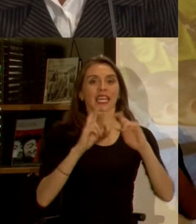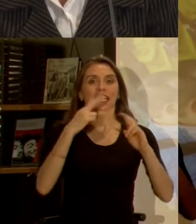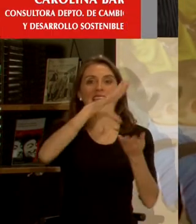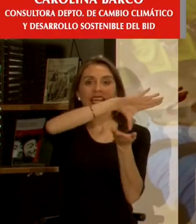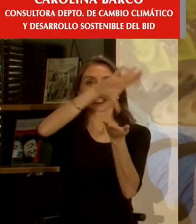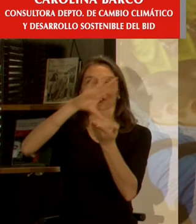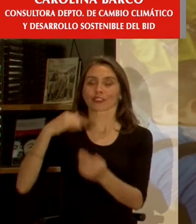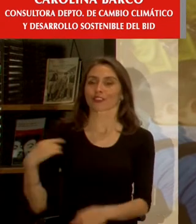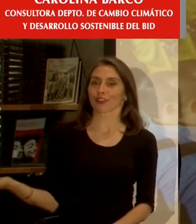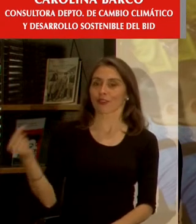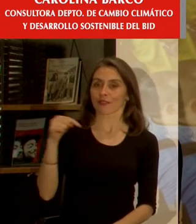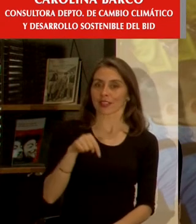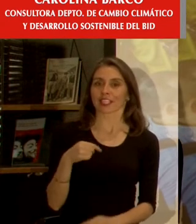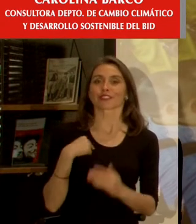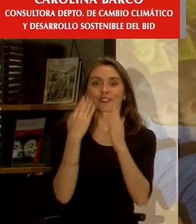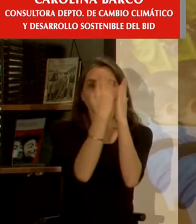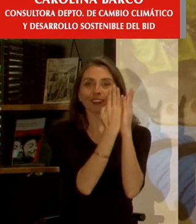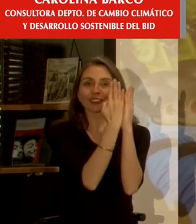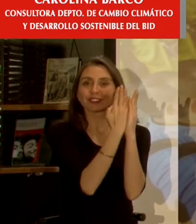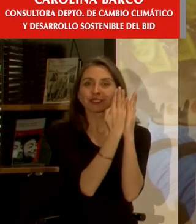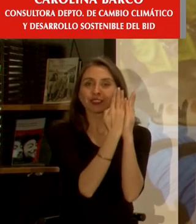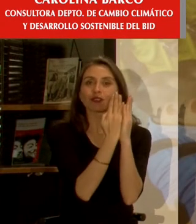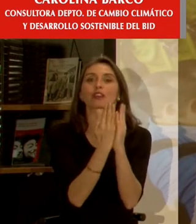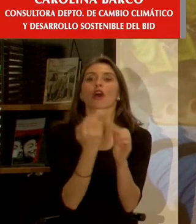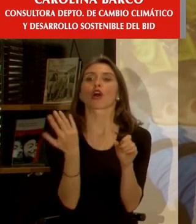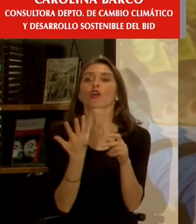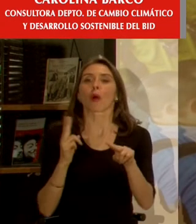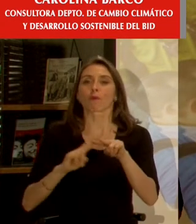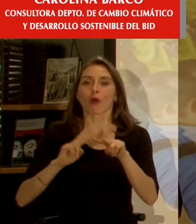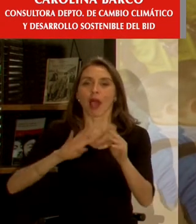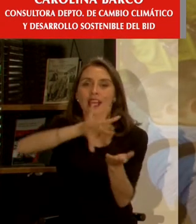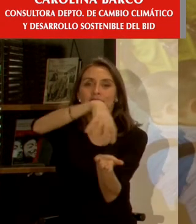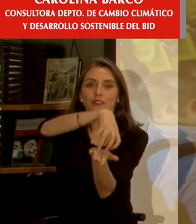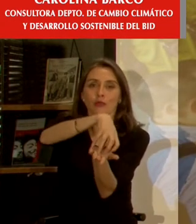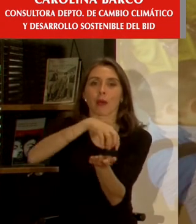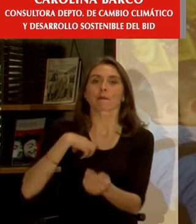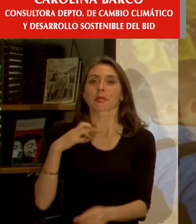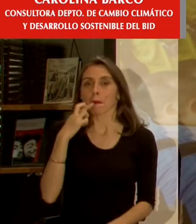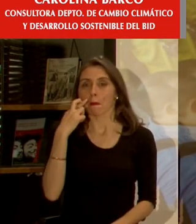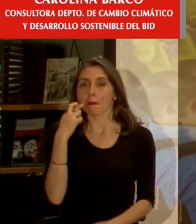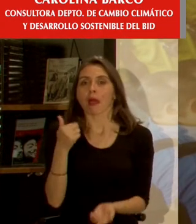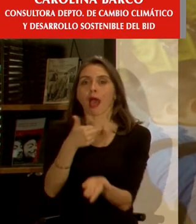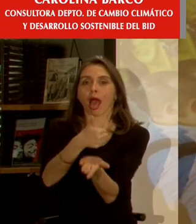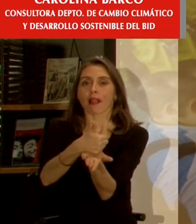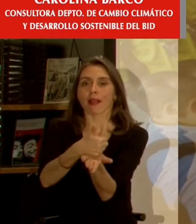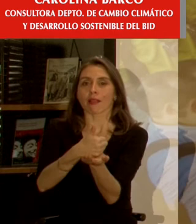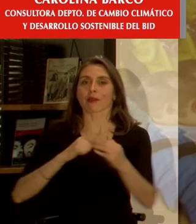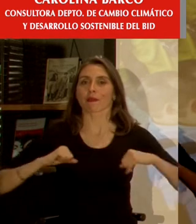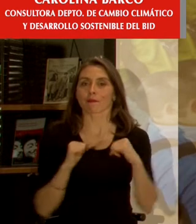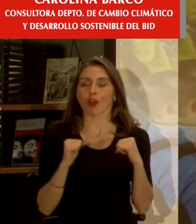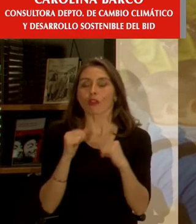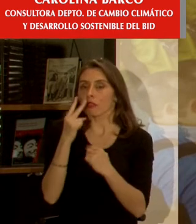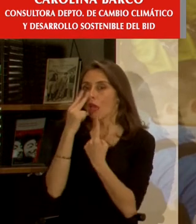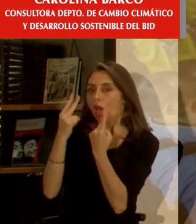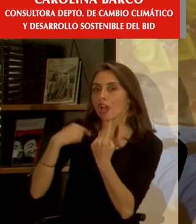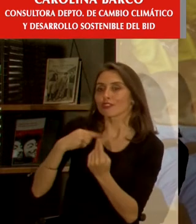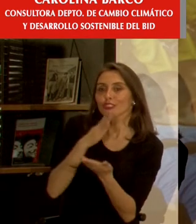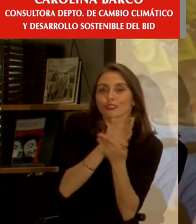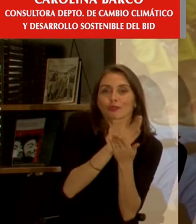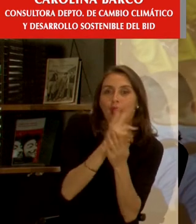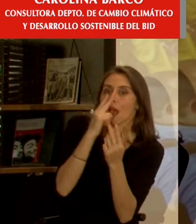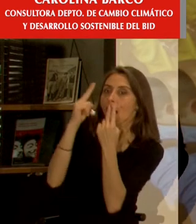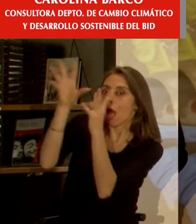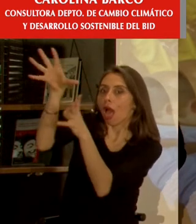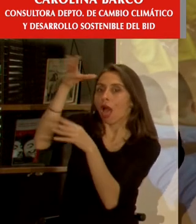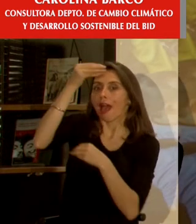estoy acá es porque lo que estudié fue urbanismo. Mi papá fue alcalde de Bogotá, eso me inspiró cuando yo estaba en el colegio,